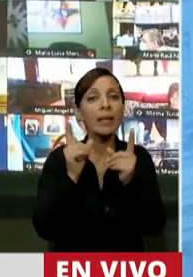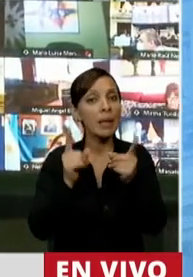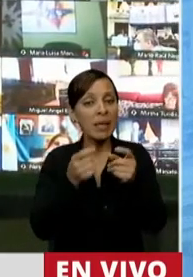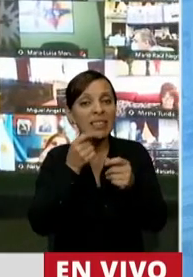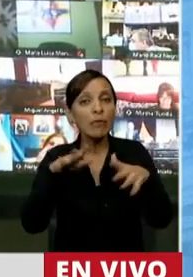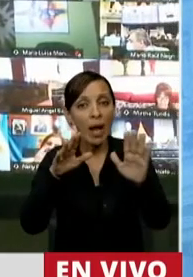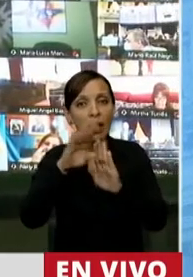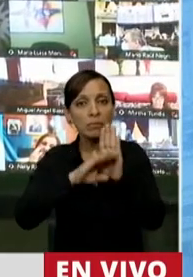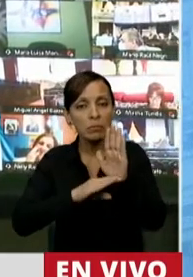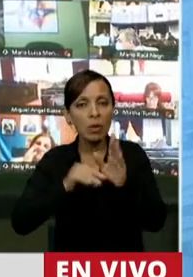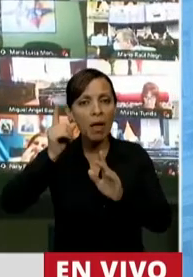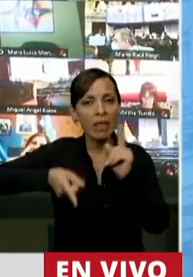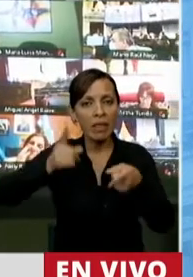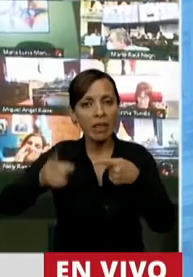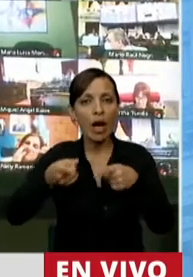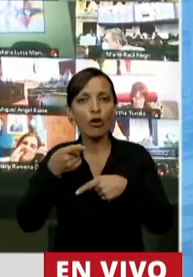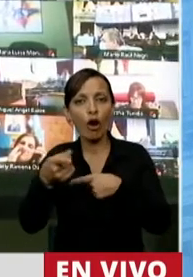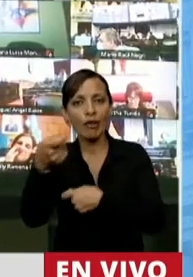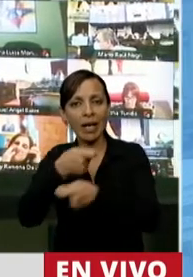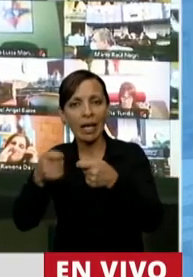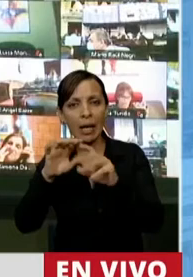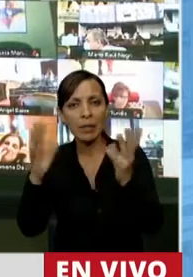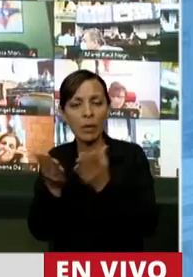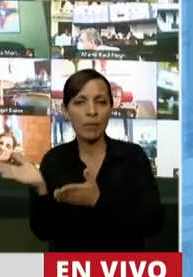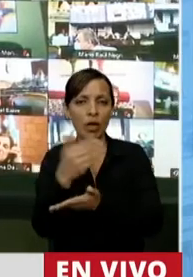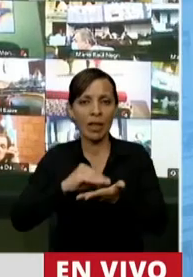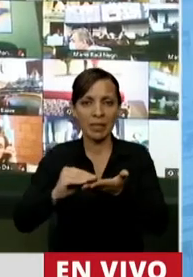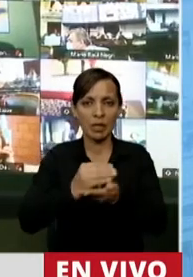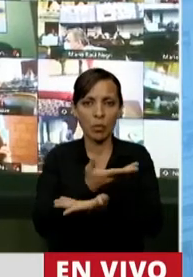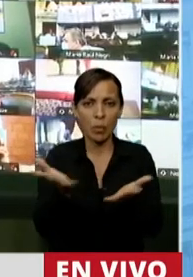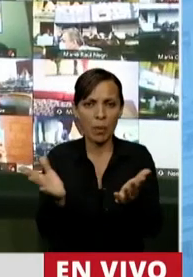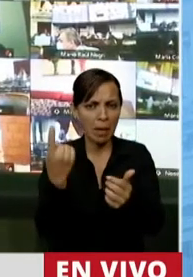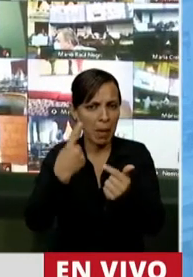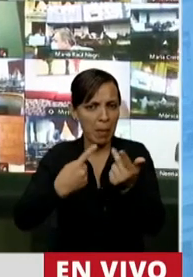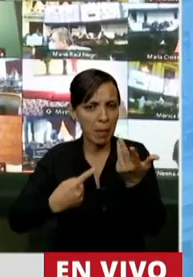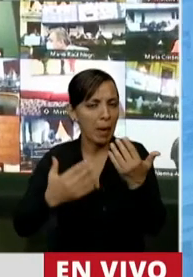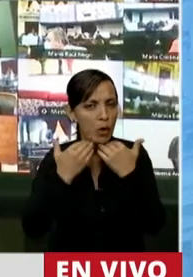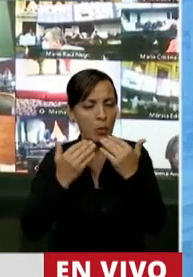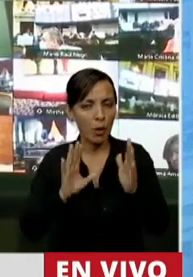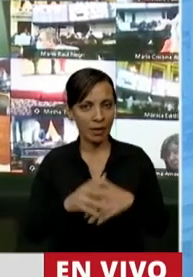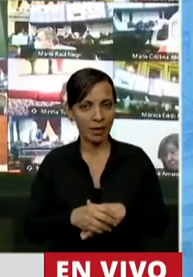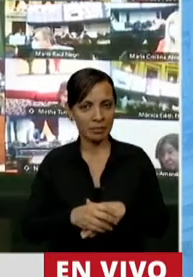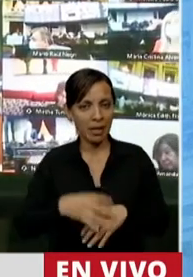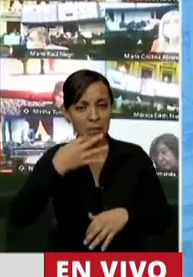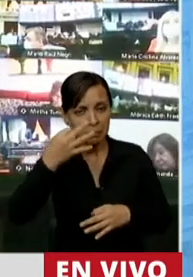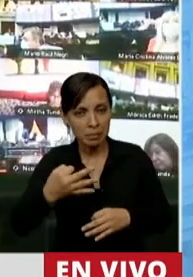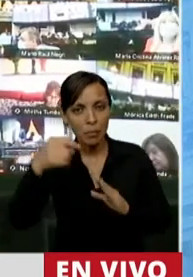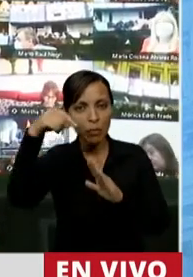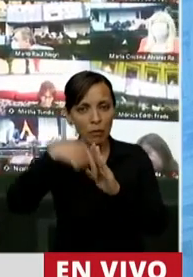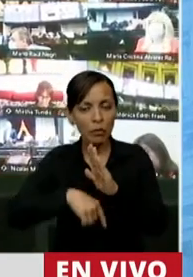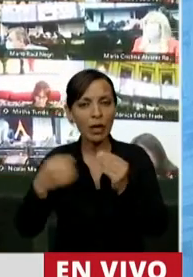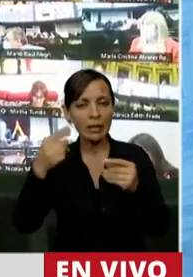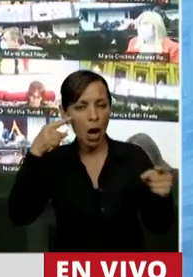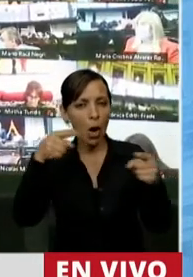un programa de adoctrinamiento anticapitalista para toda la administración pública. El trasfondo de todo esto es el intento por